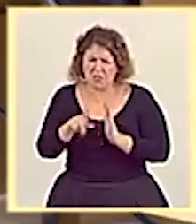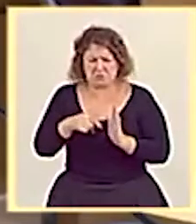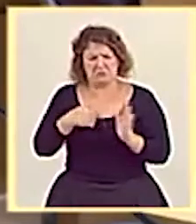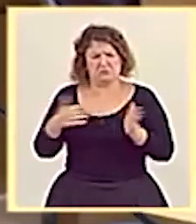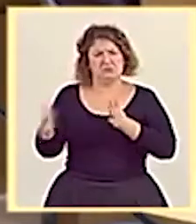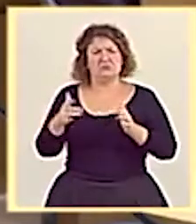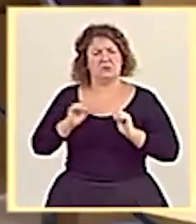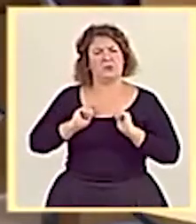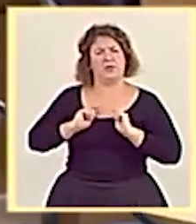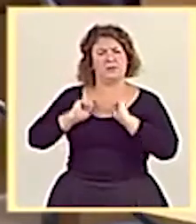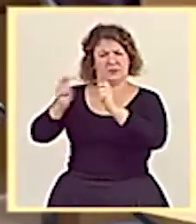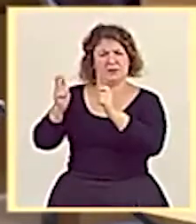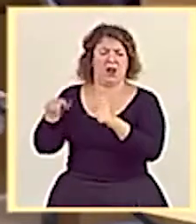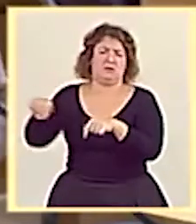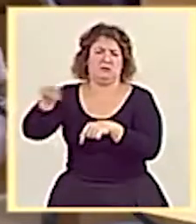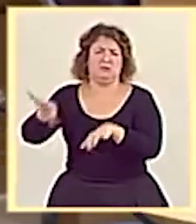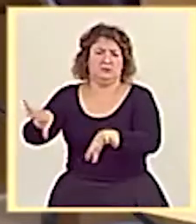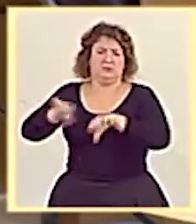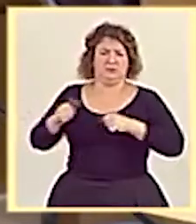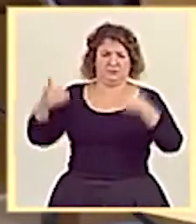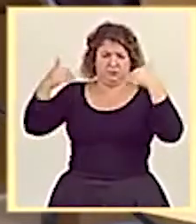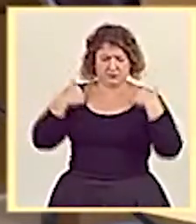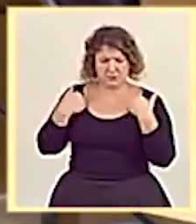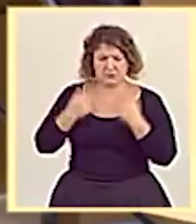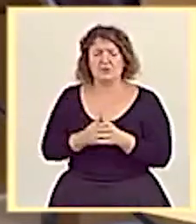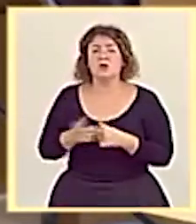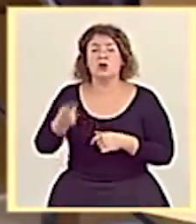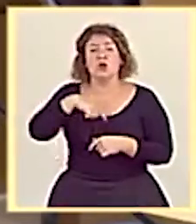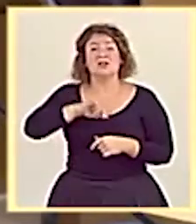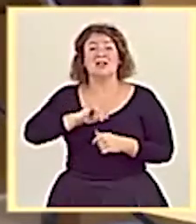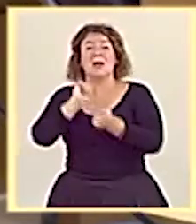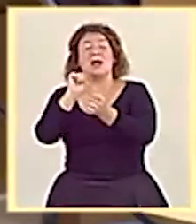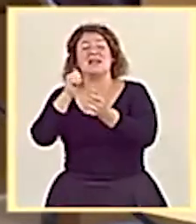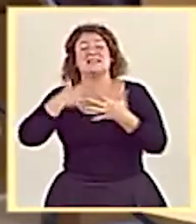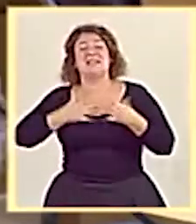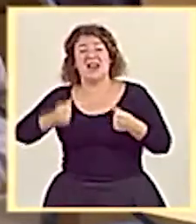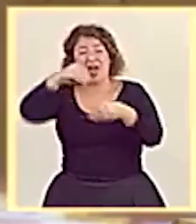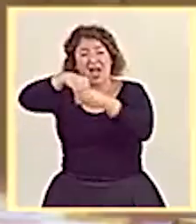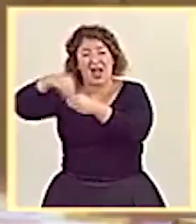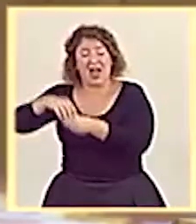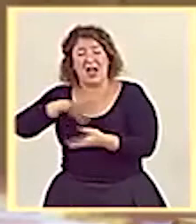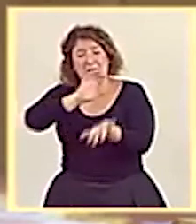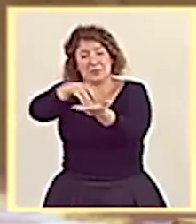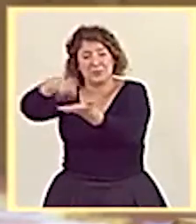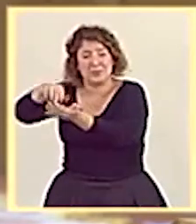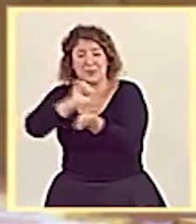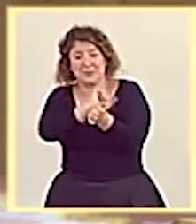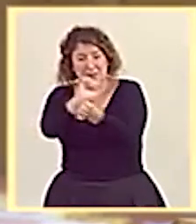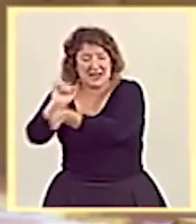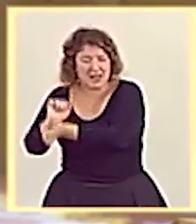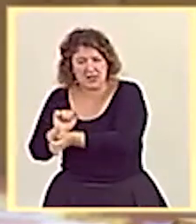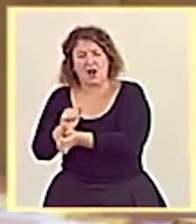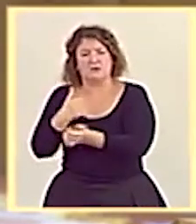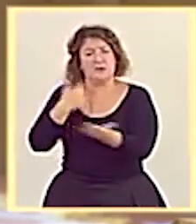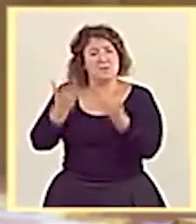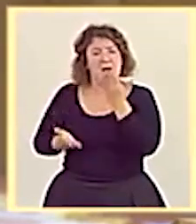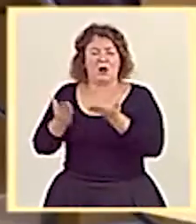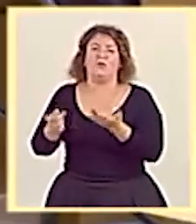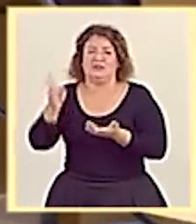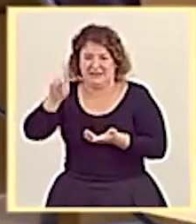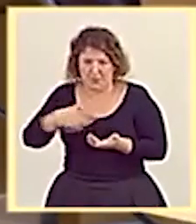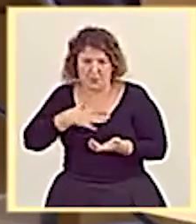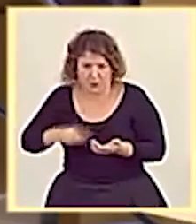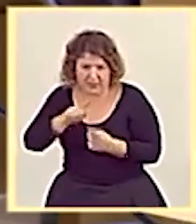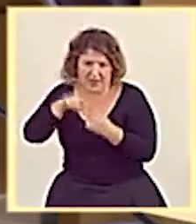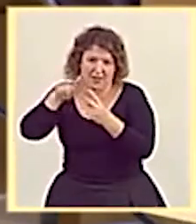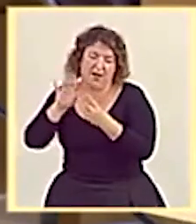podamos también hacer la valoración que ya hemos hecho en materia de sanidad penitenciaria. Por tanto, quiero manifestar, señor Martínez, el compromiso,